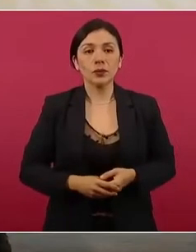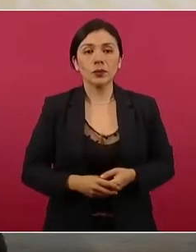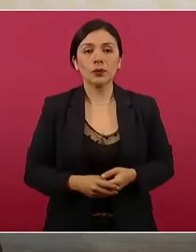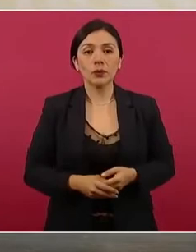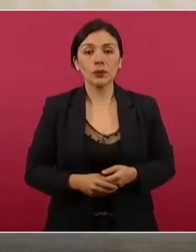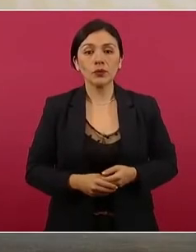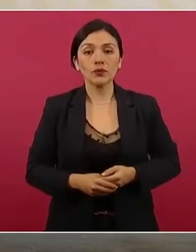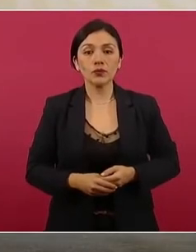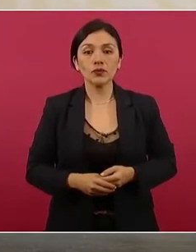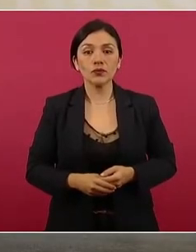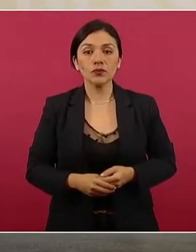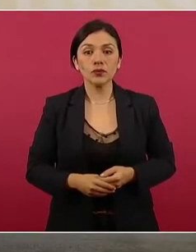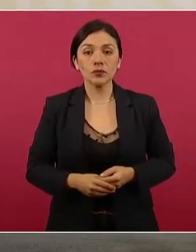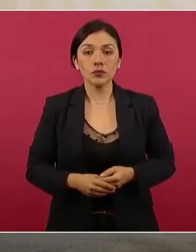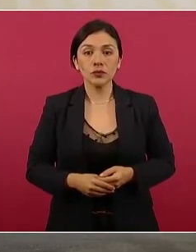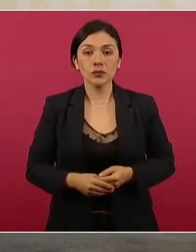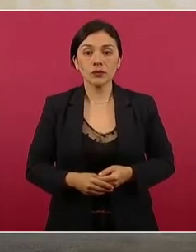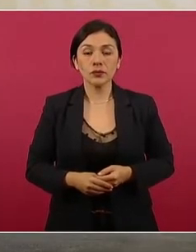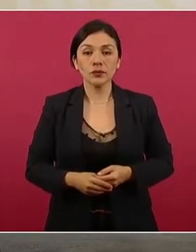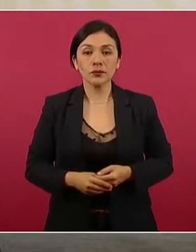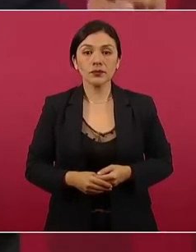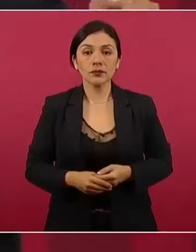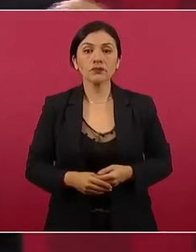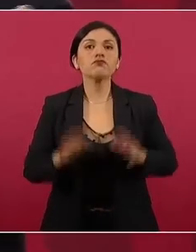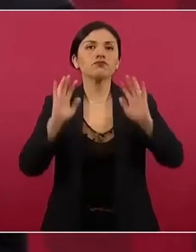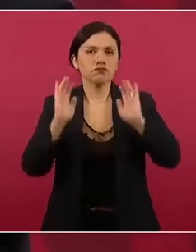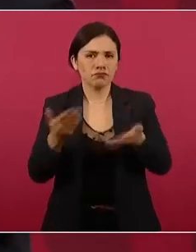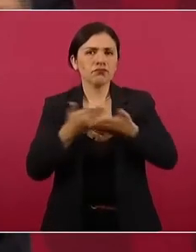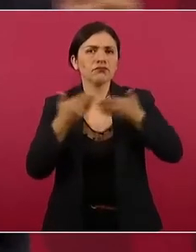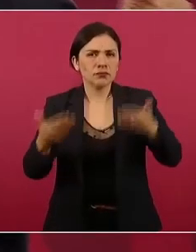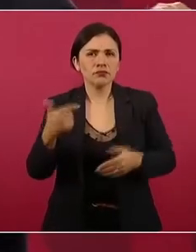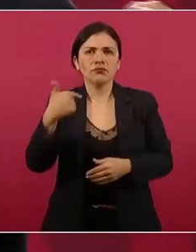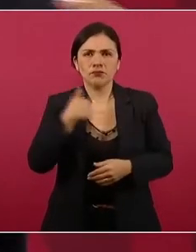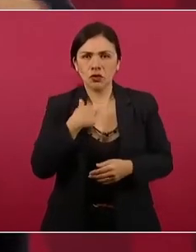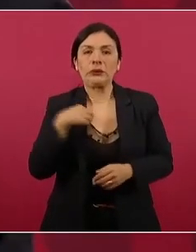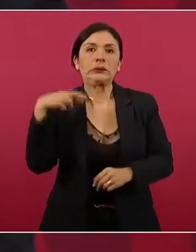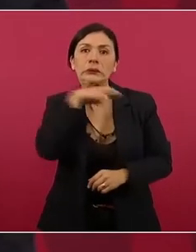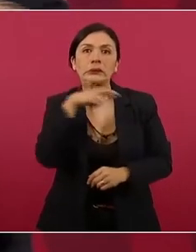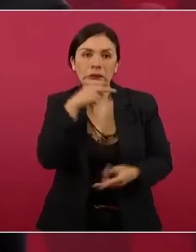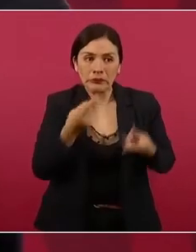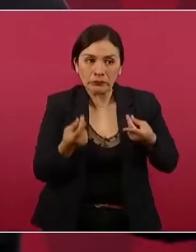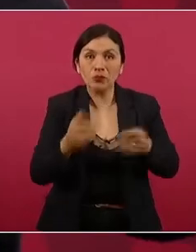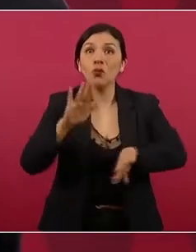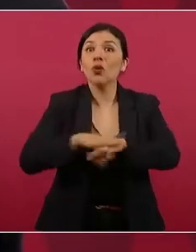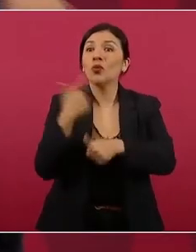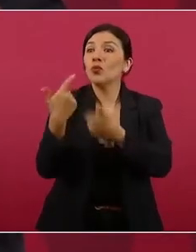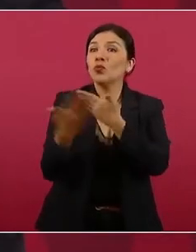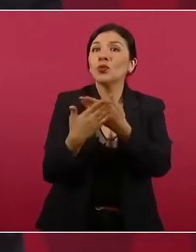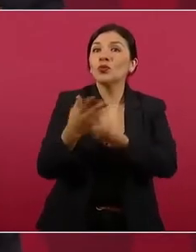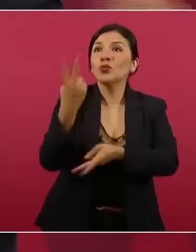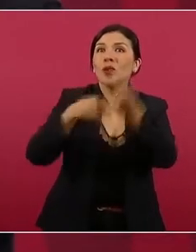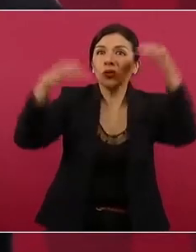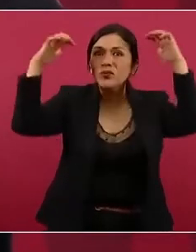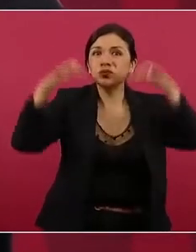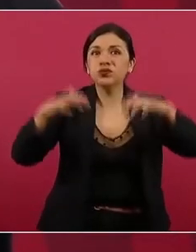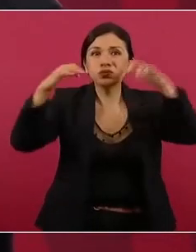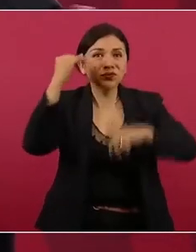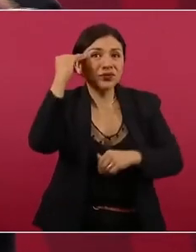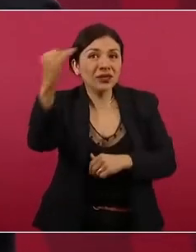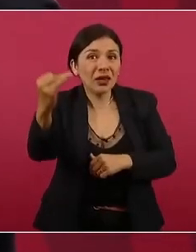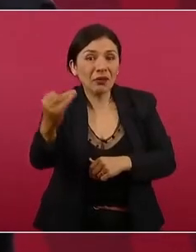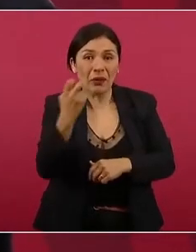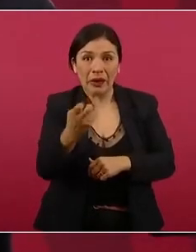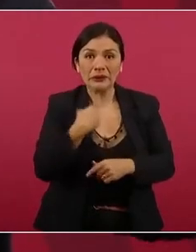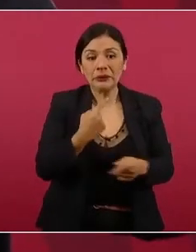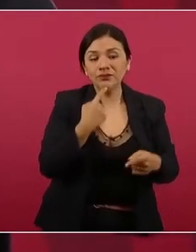Ya los estamos distribuyendo y nos estamos apurando porque ya vienen las aguas, estamos en